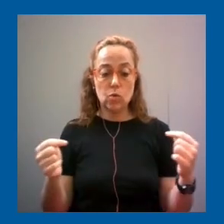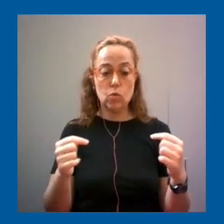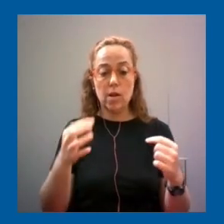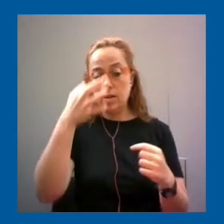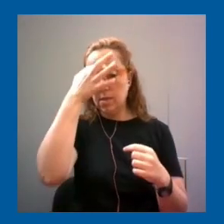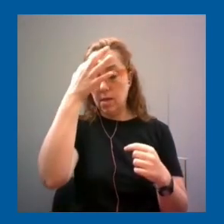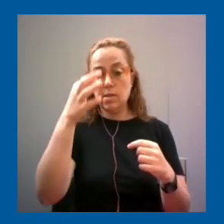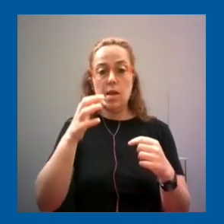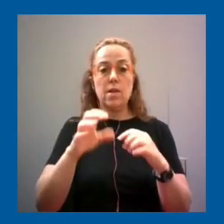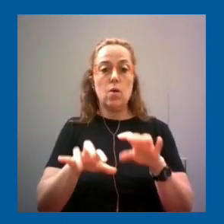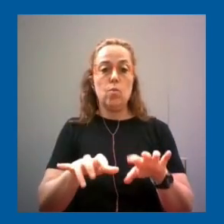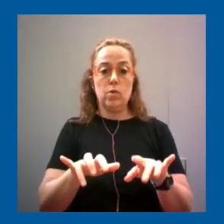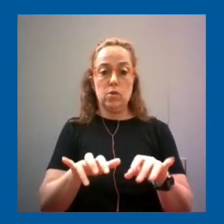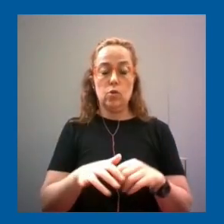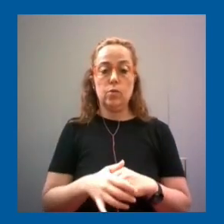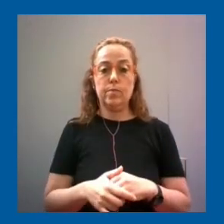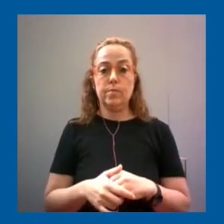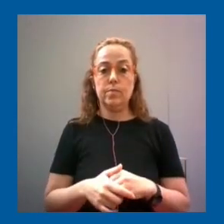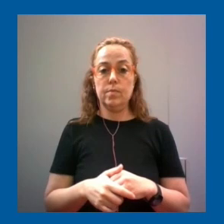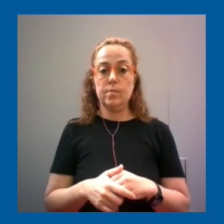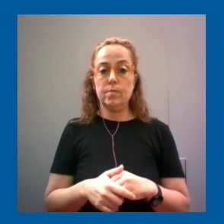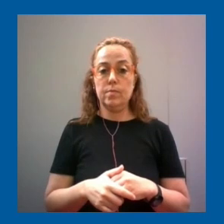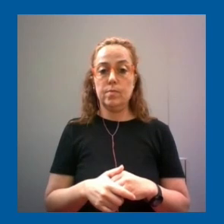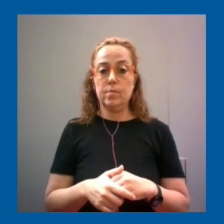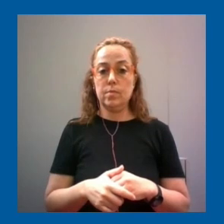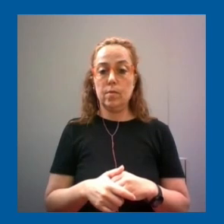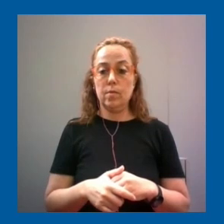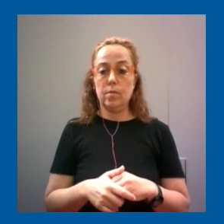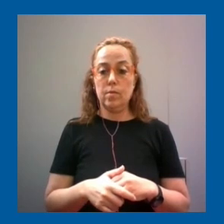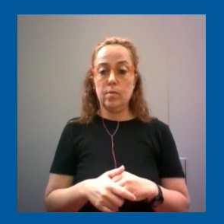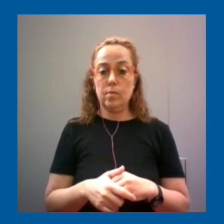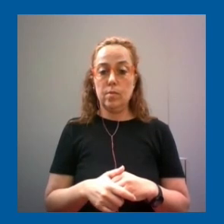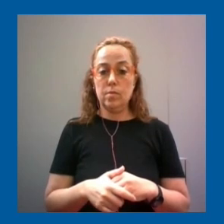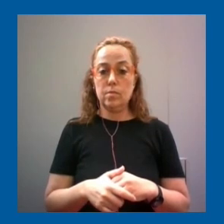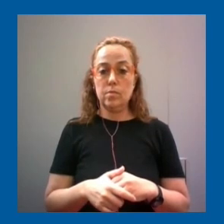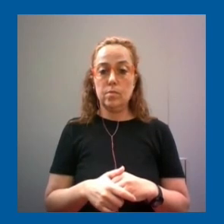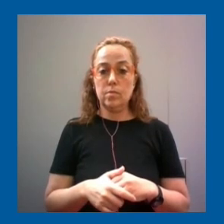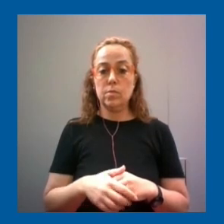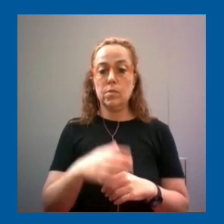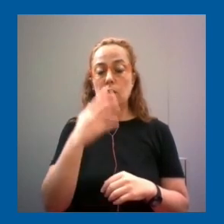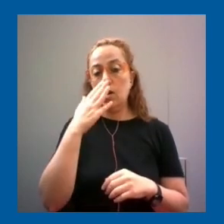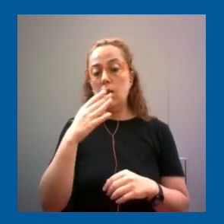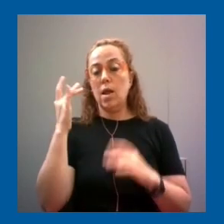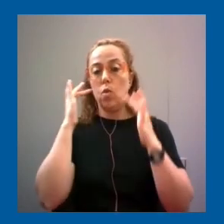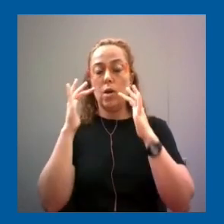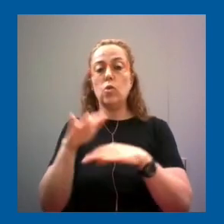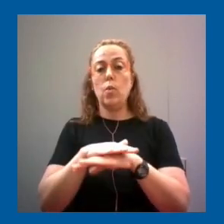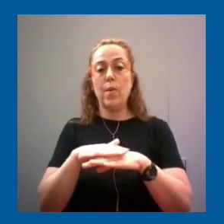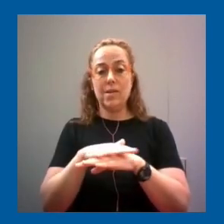en en el cic digamos en los últimos tramos de la educación básica integrada